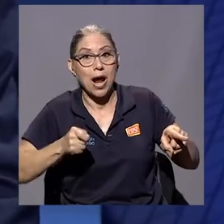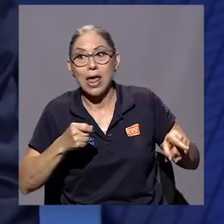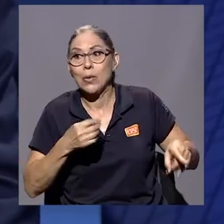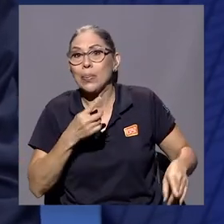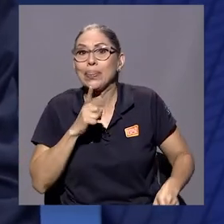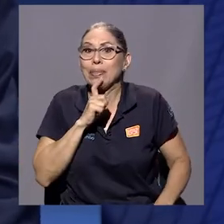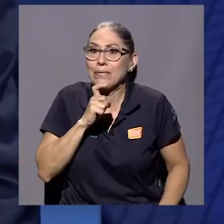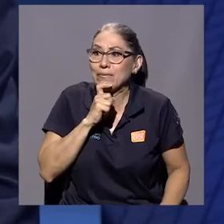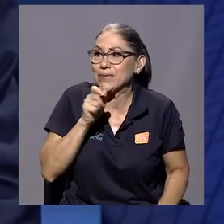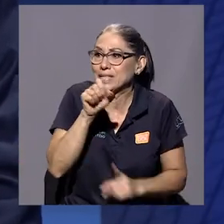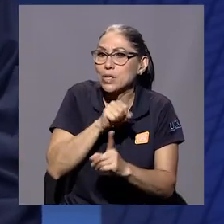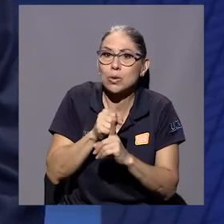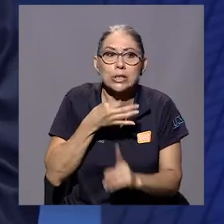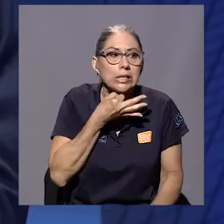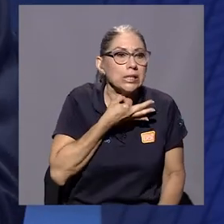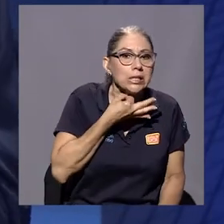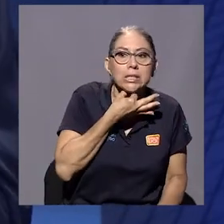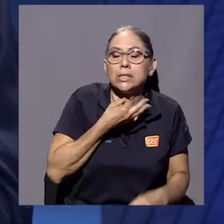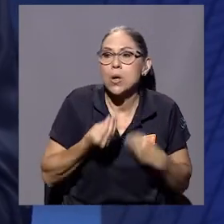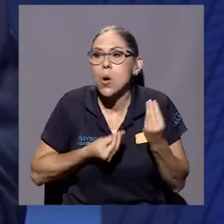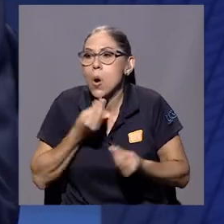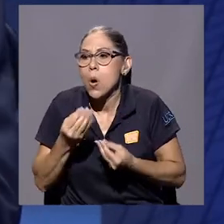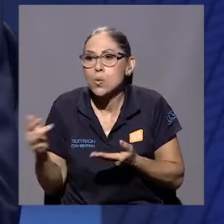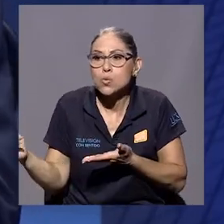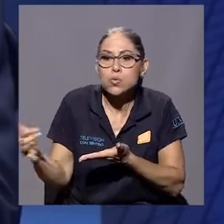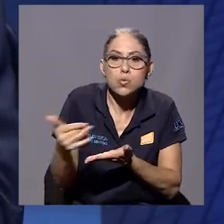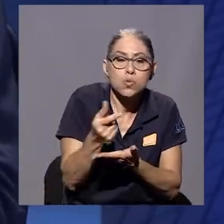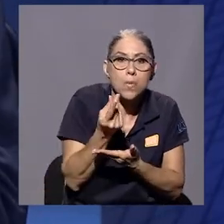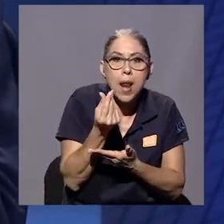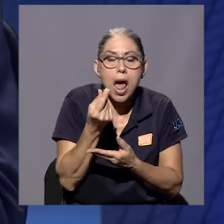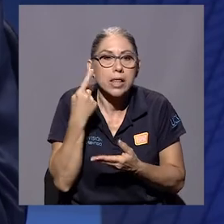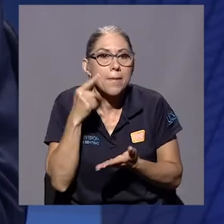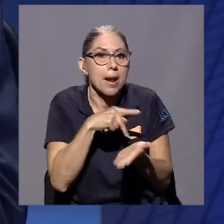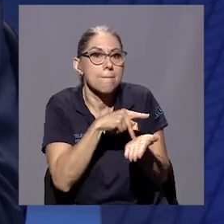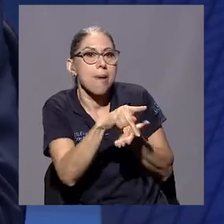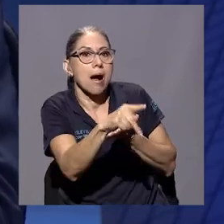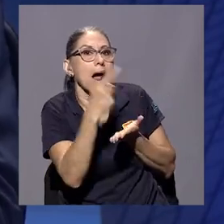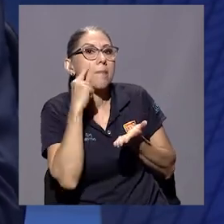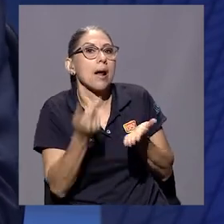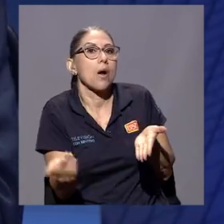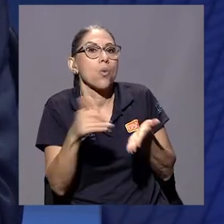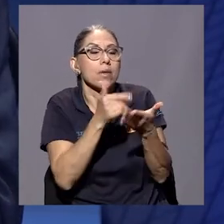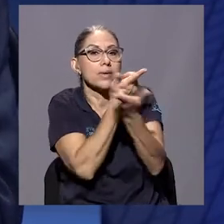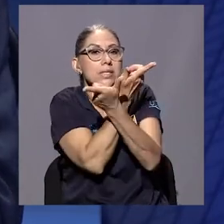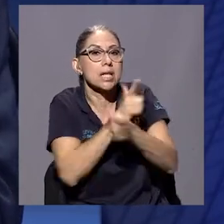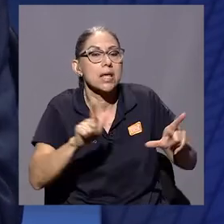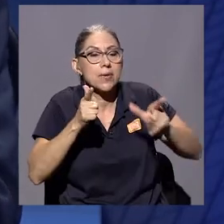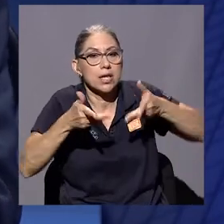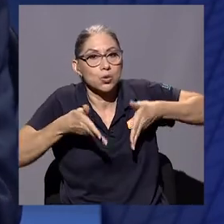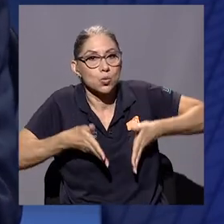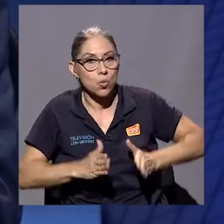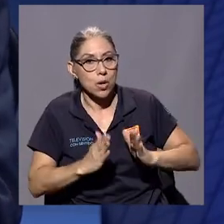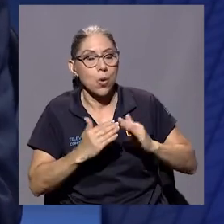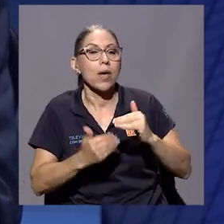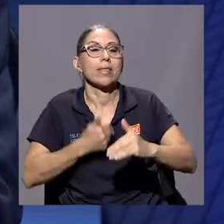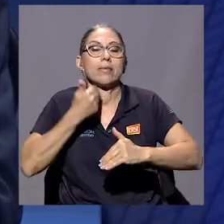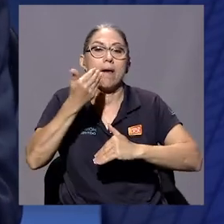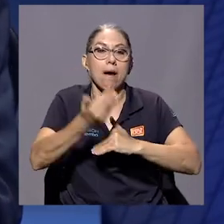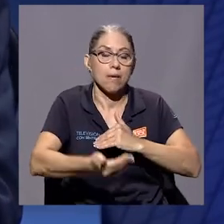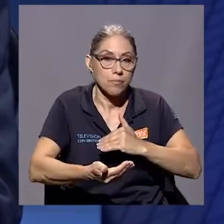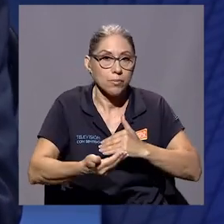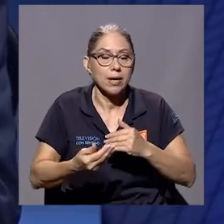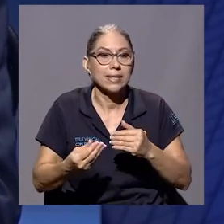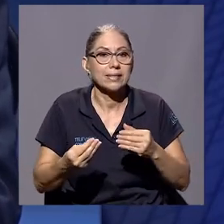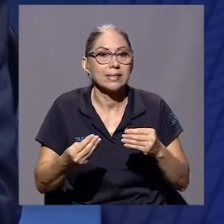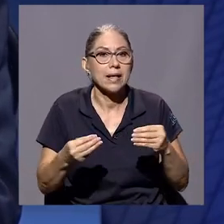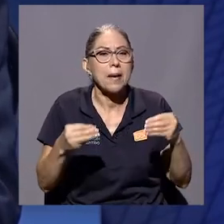la plata que piden por su hijo y después de ahí se desencadenan más cosas en torno a